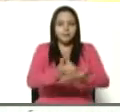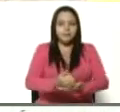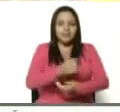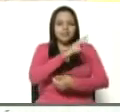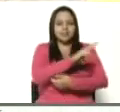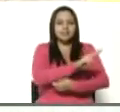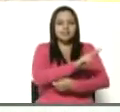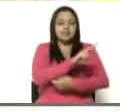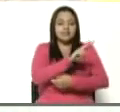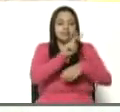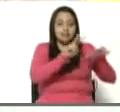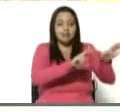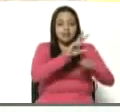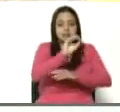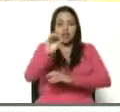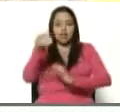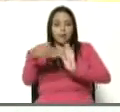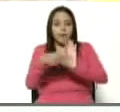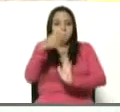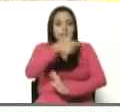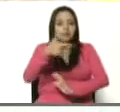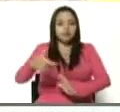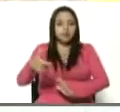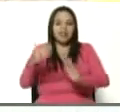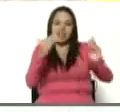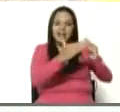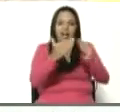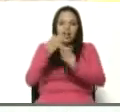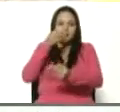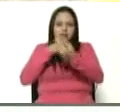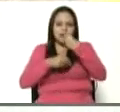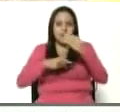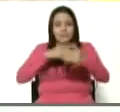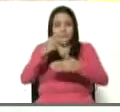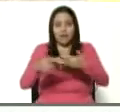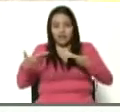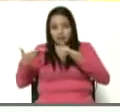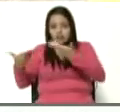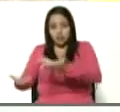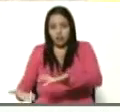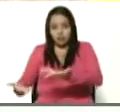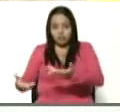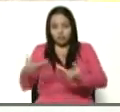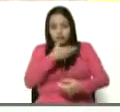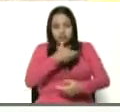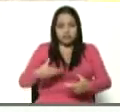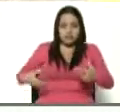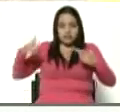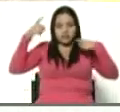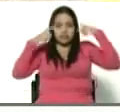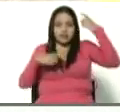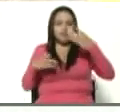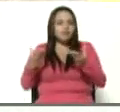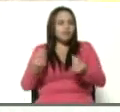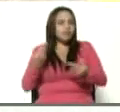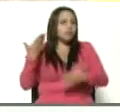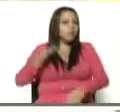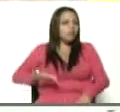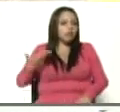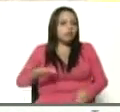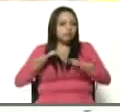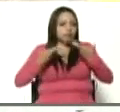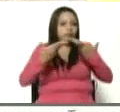mil personas en las casas de alimentación. Eso es un programa que dejó el comandante Chávez. Y es muy importante porque aporta